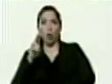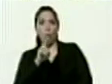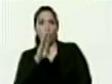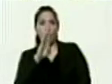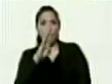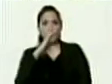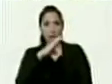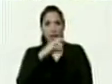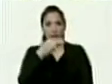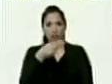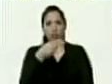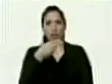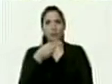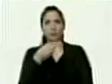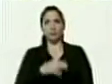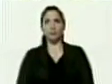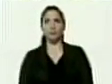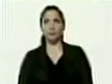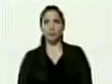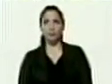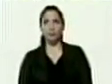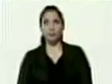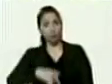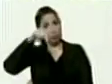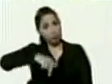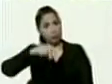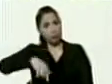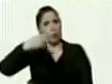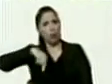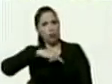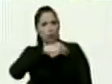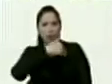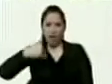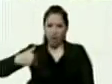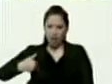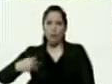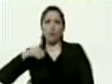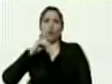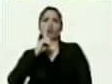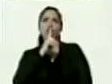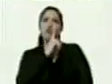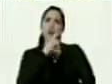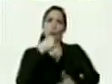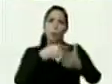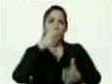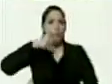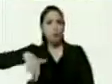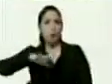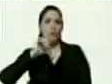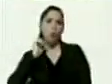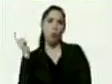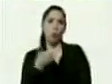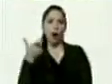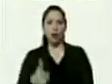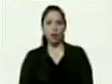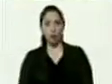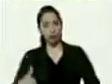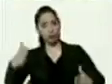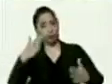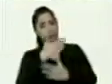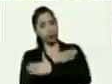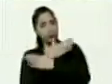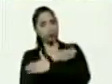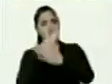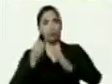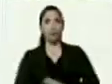Rodríguez y Rosa Caraballo desde aquí queremos nosotros en nombre de los guariqueños presidente felicitarle